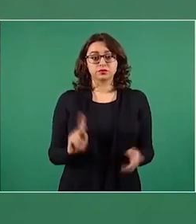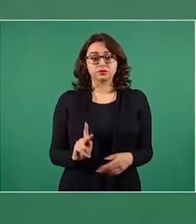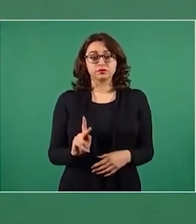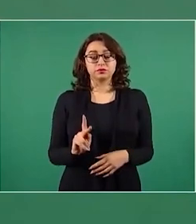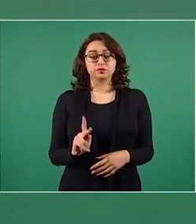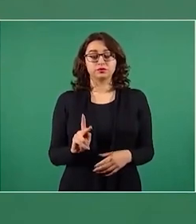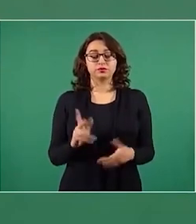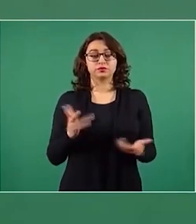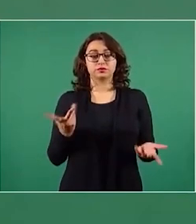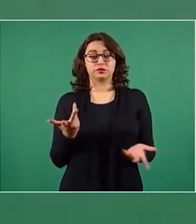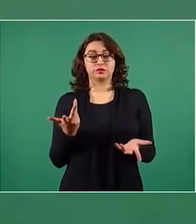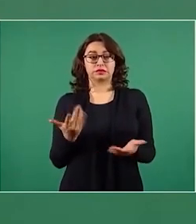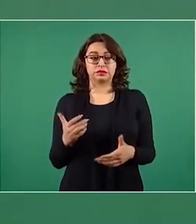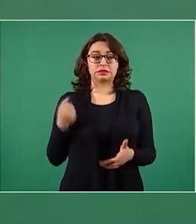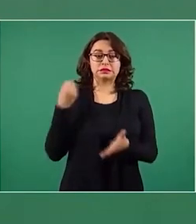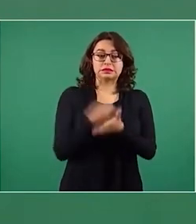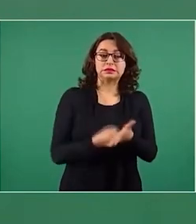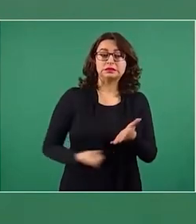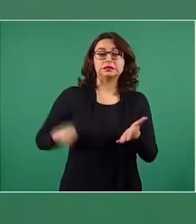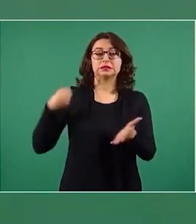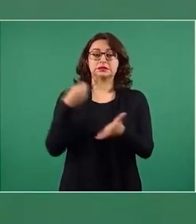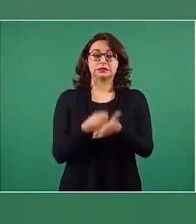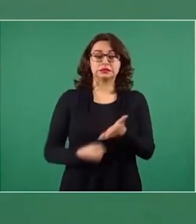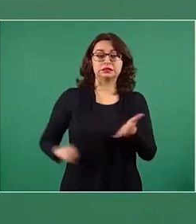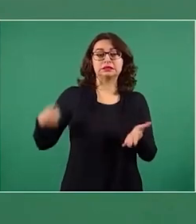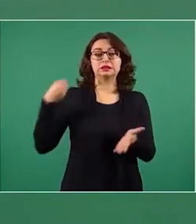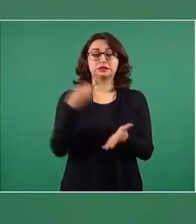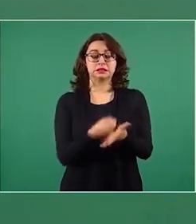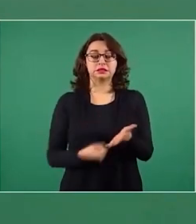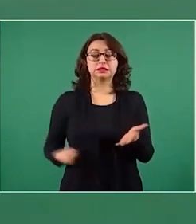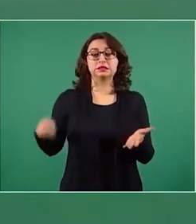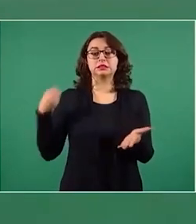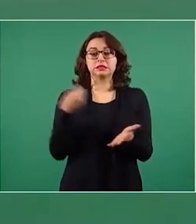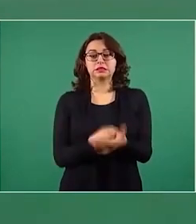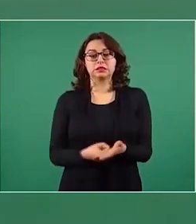y llega con la bandera del cambio